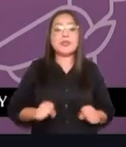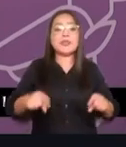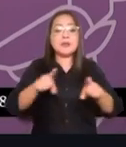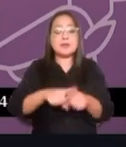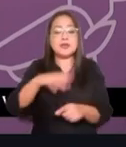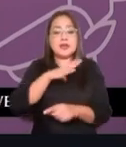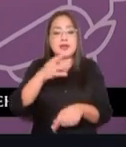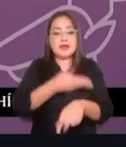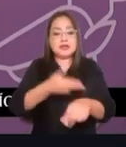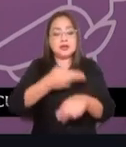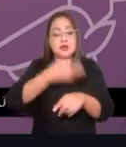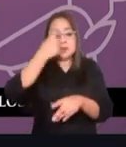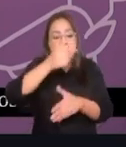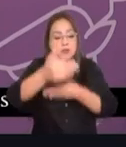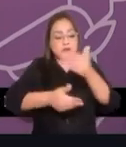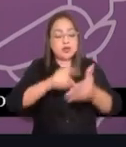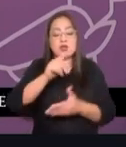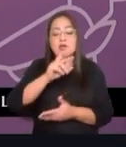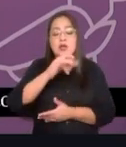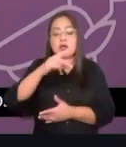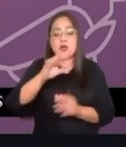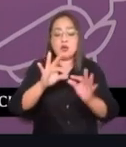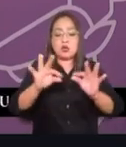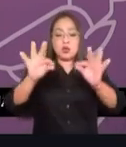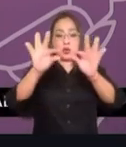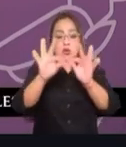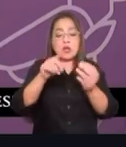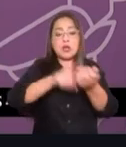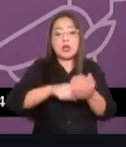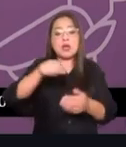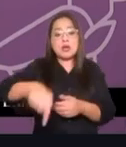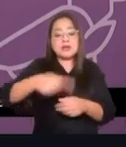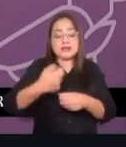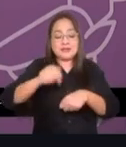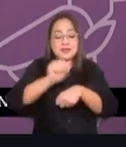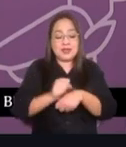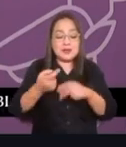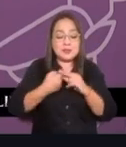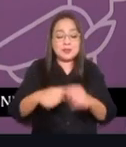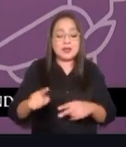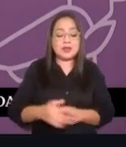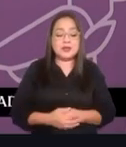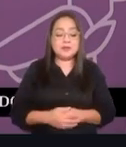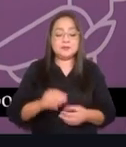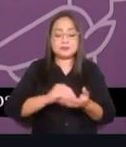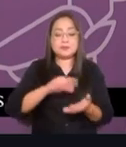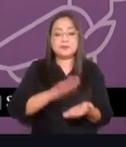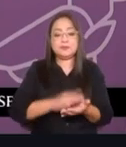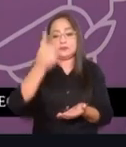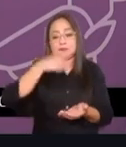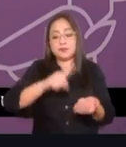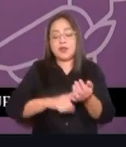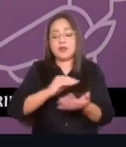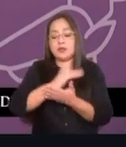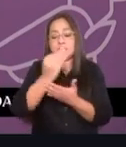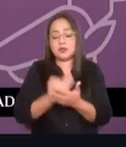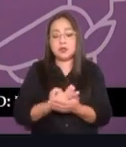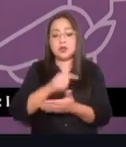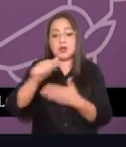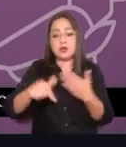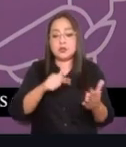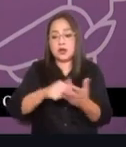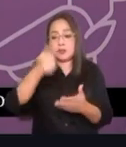proceso del trigo, que ya en estas semanas empieza, como ya lo mencioné anteriormente, el registro de la factura de los centros comercializadores,